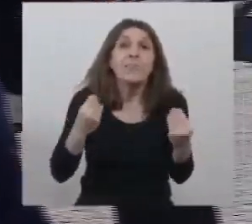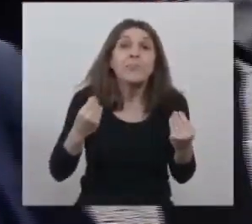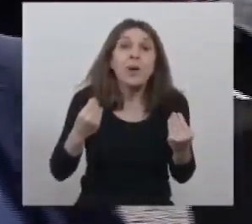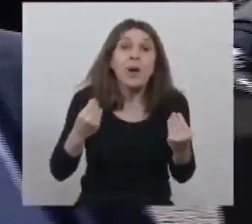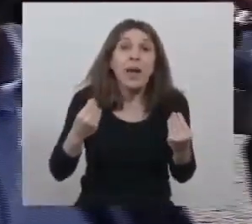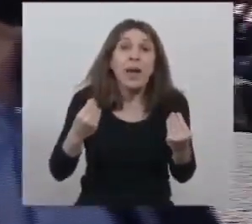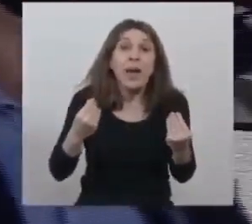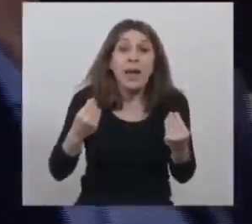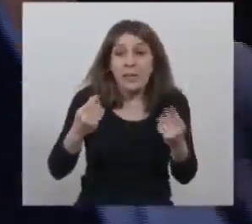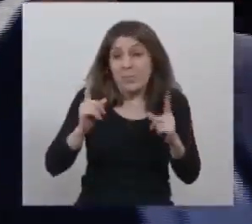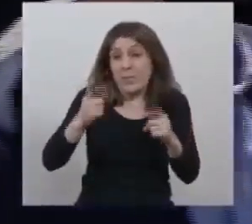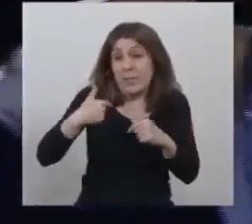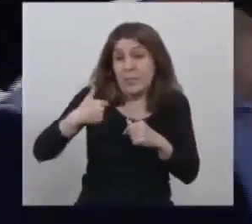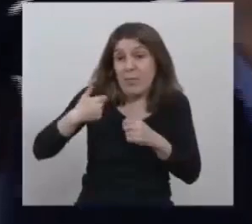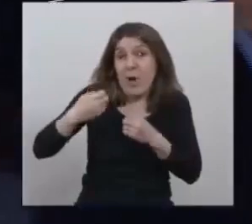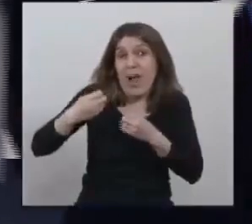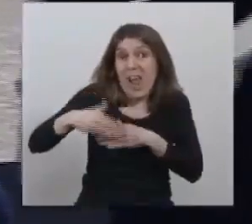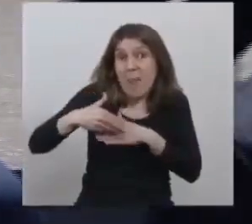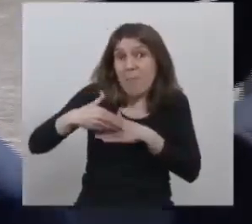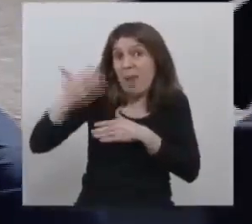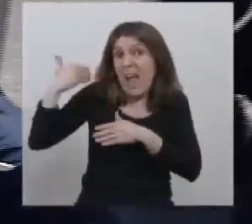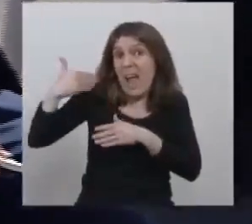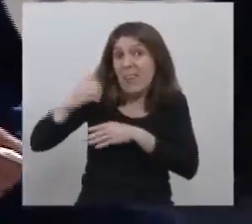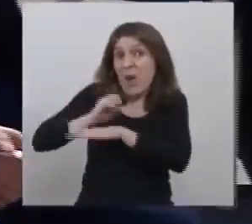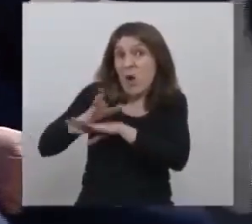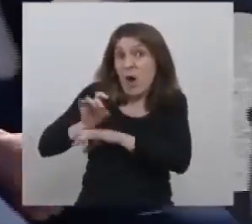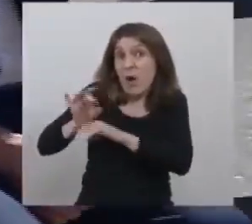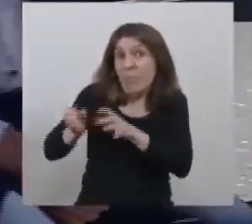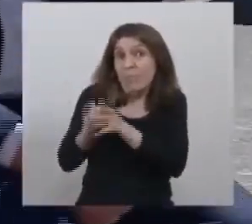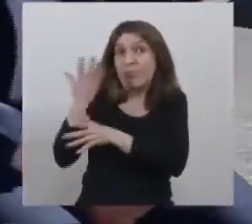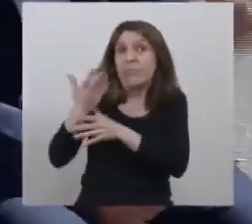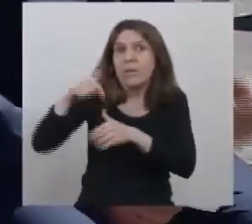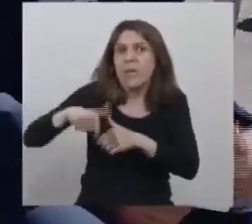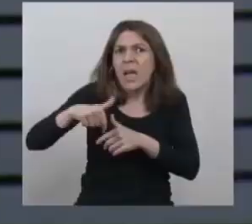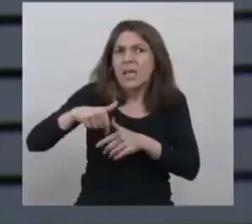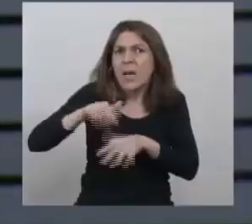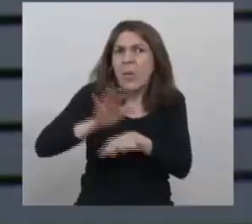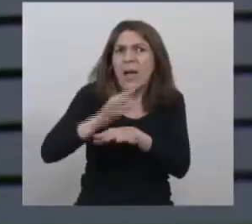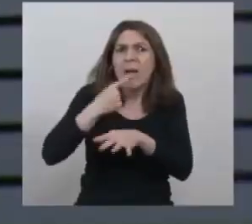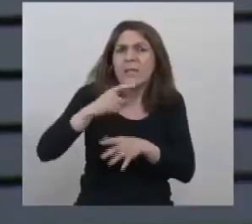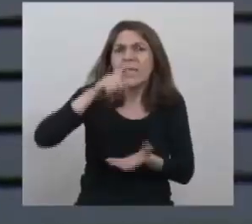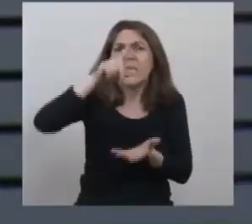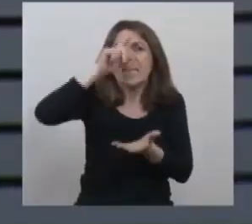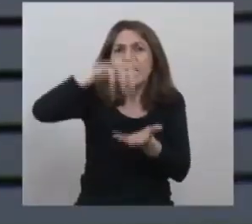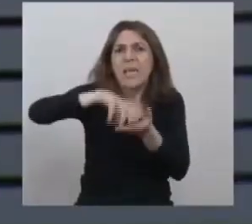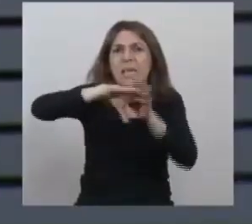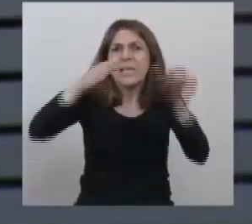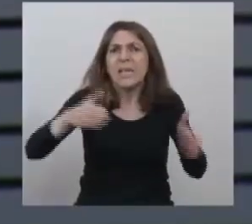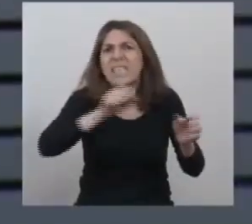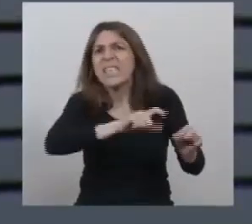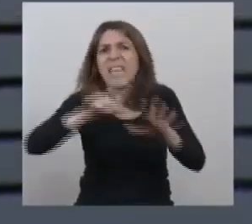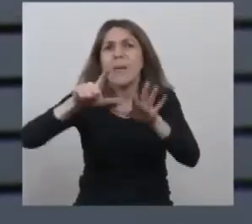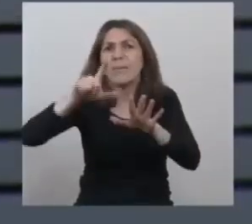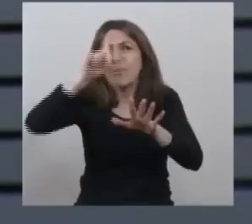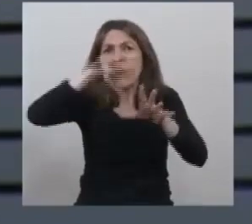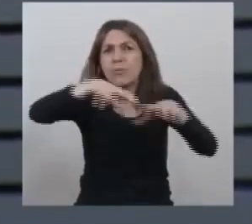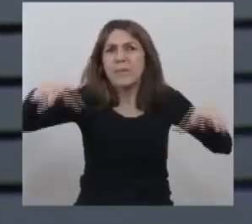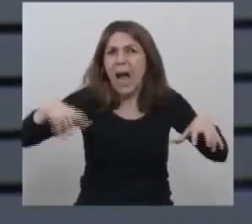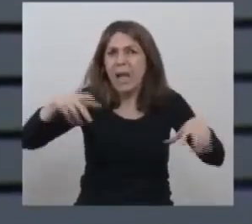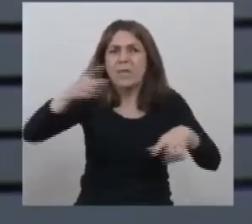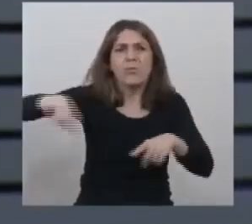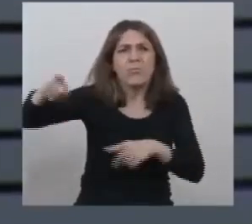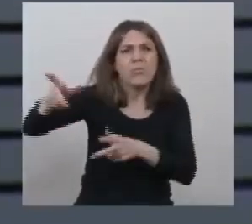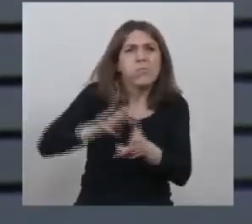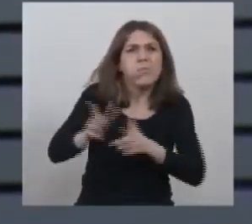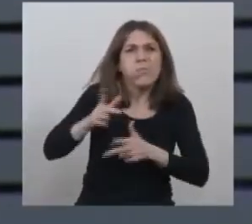empezó la pandemia, este es nuestro séptimo centro de salud que abrimos, pero cuando empezó esto todo el mundo me decía están locos, esto es muy